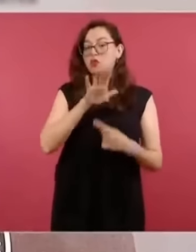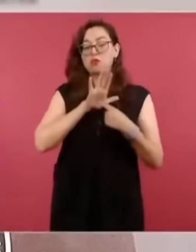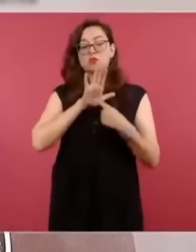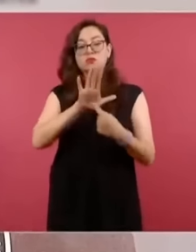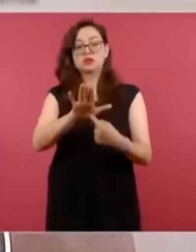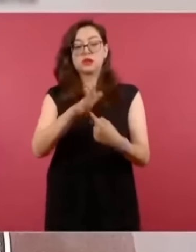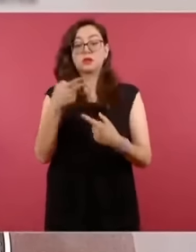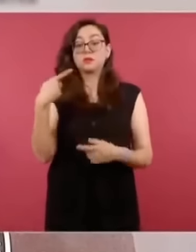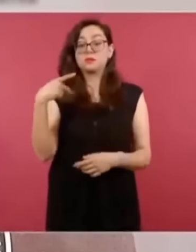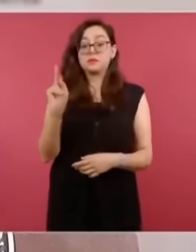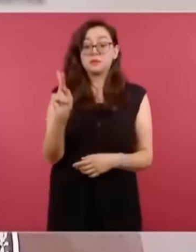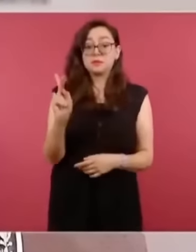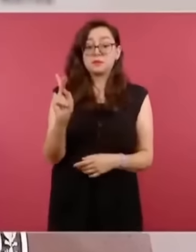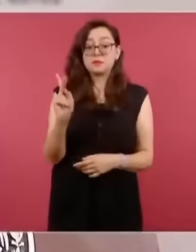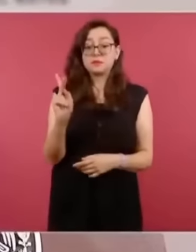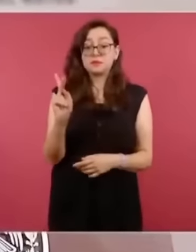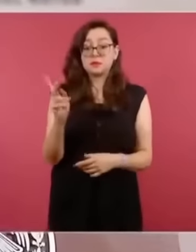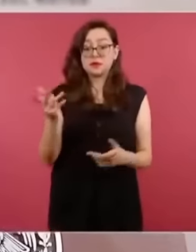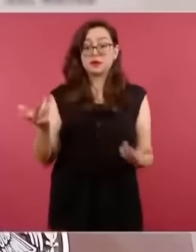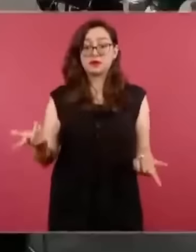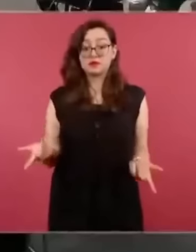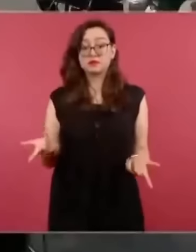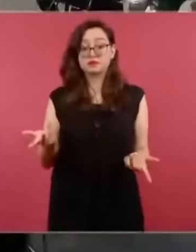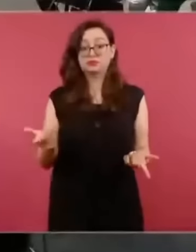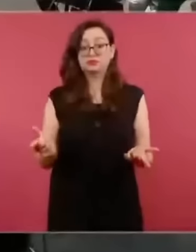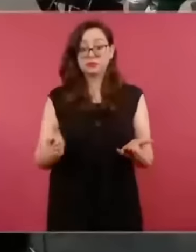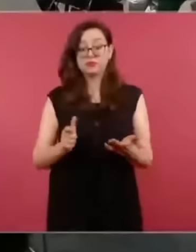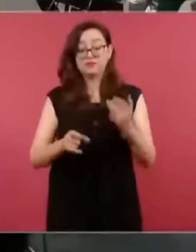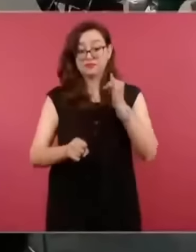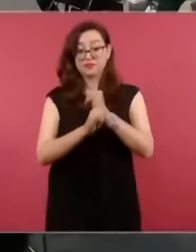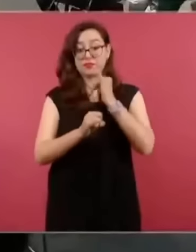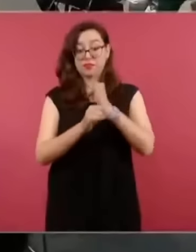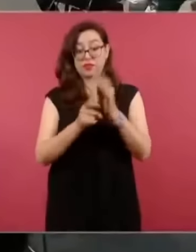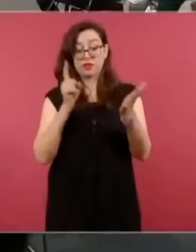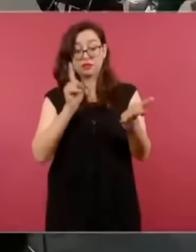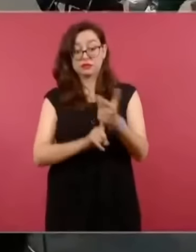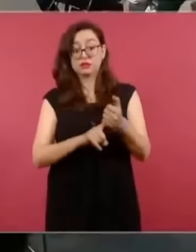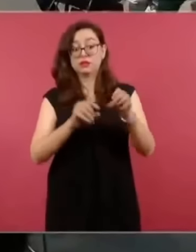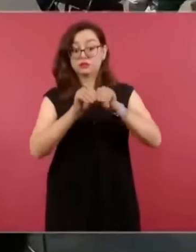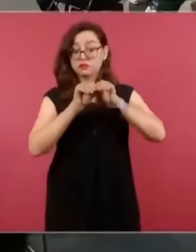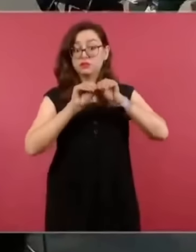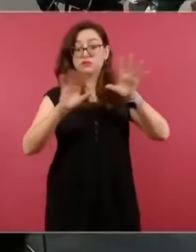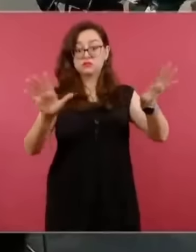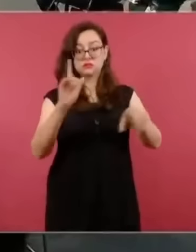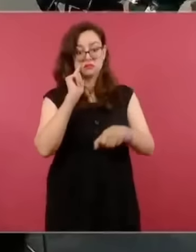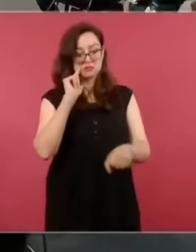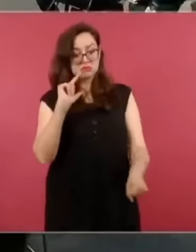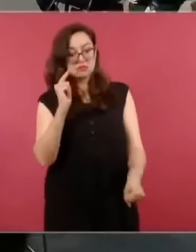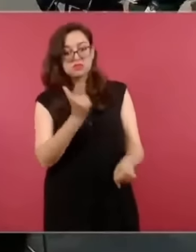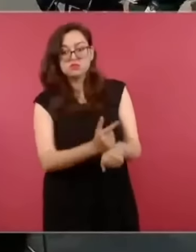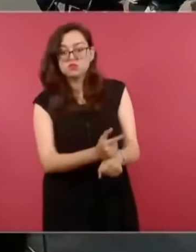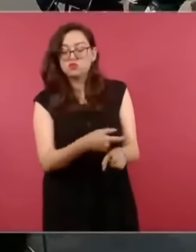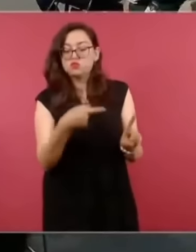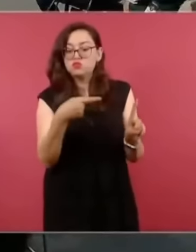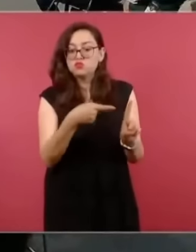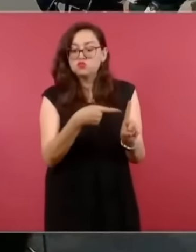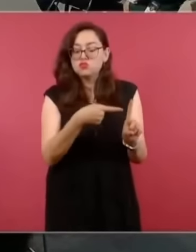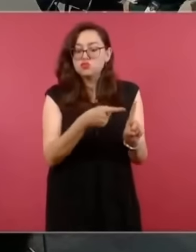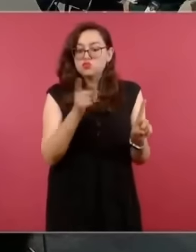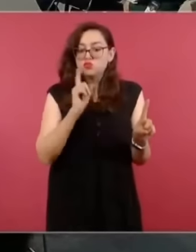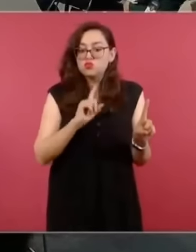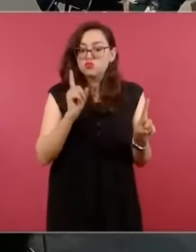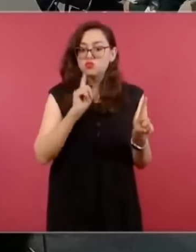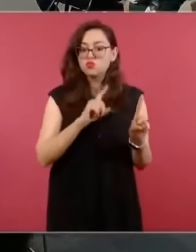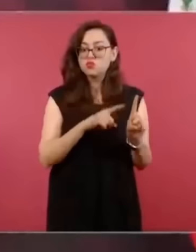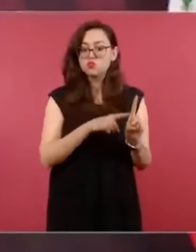pero como está permitido, está en las redes, puede encontrar de que